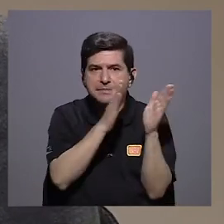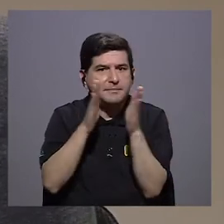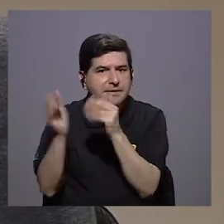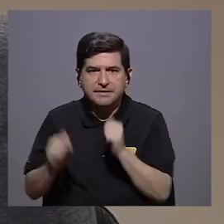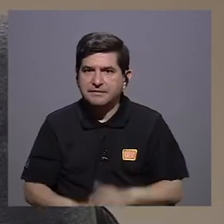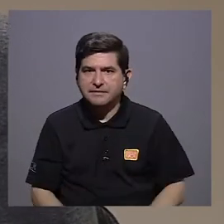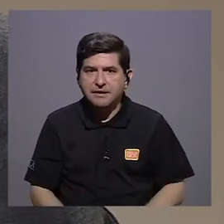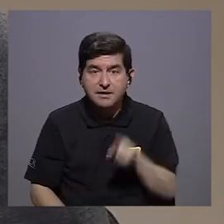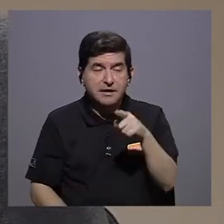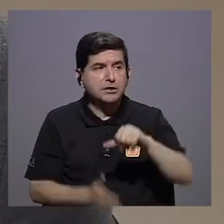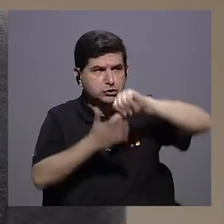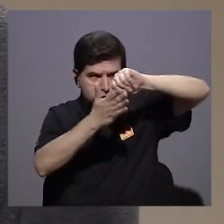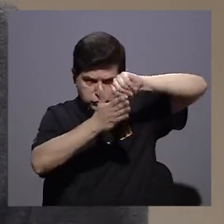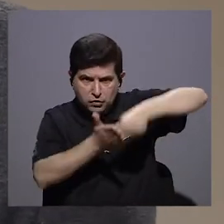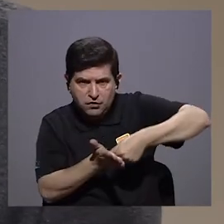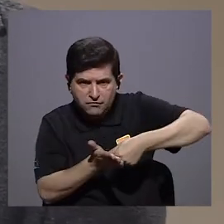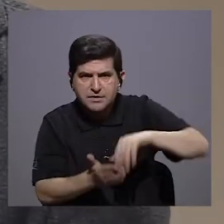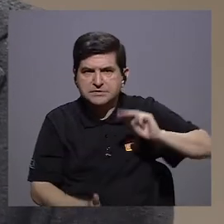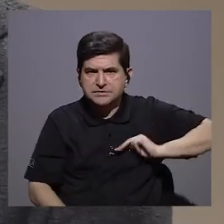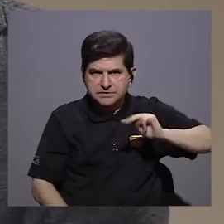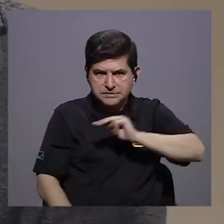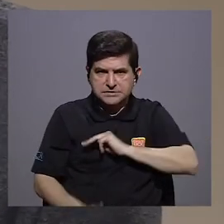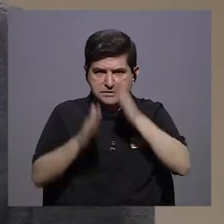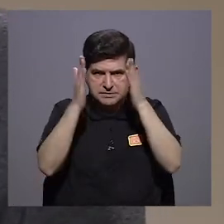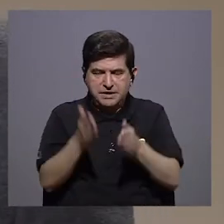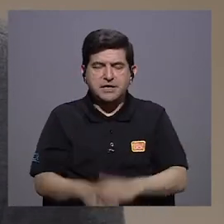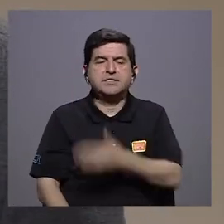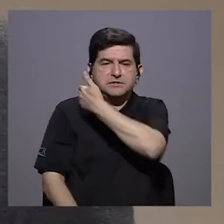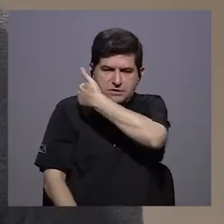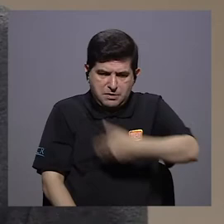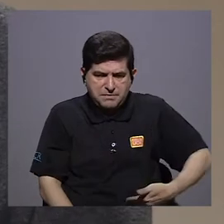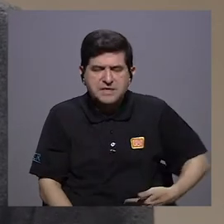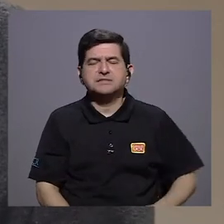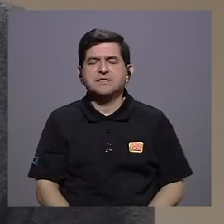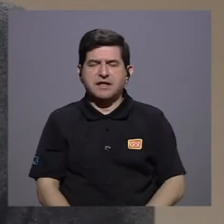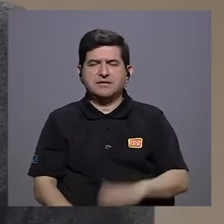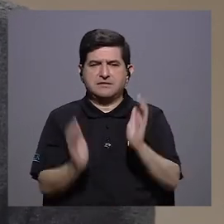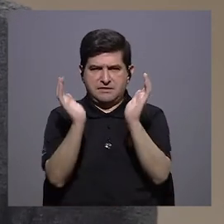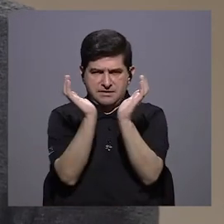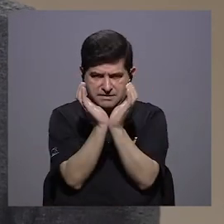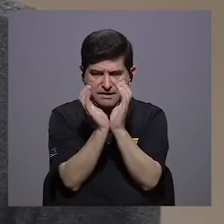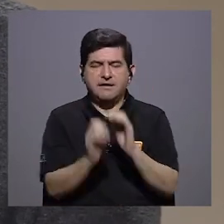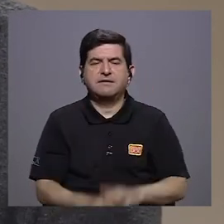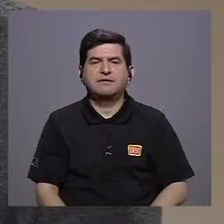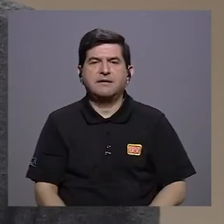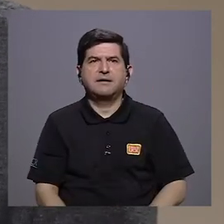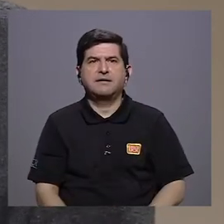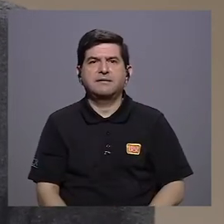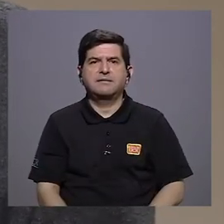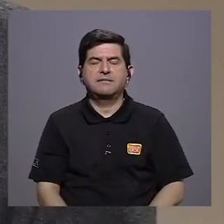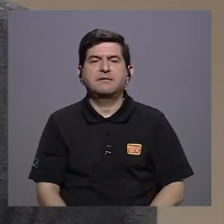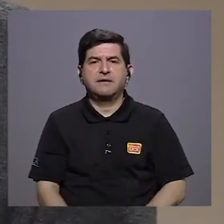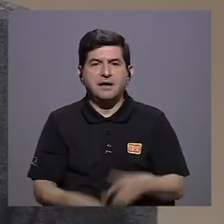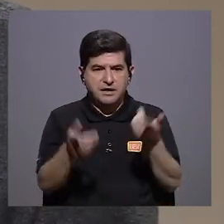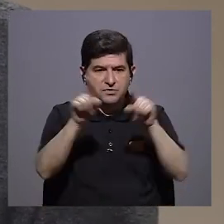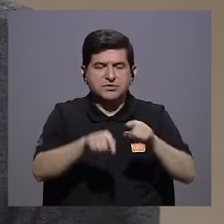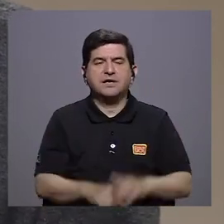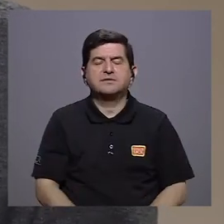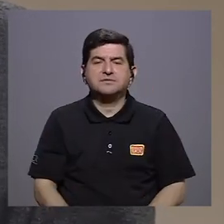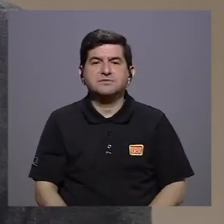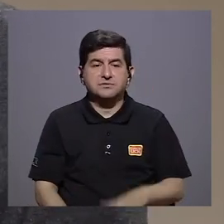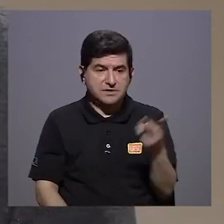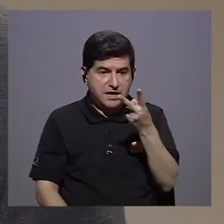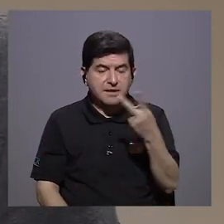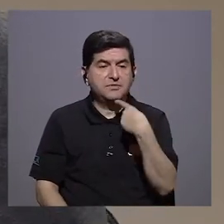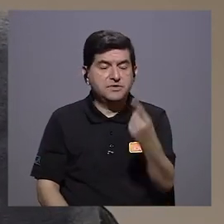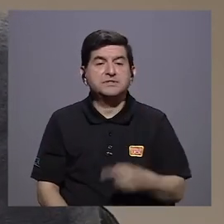planear para eso. Y eso ha sido muy enfático, tanto el ministro como el presidente ejecutivo de la Caja, el ministro Salas, y el doctor Román Macaya, en decir